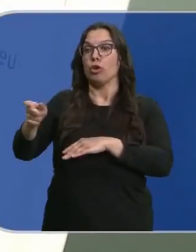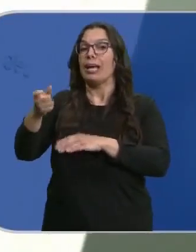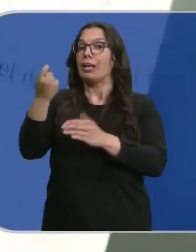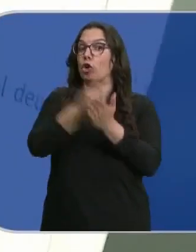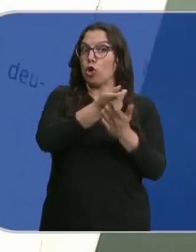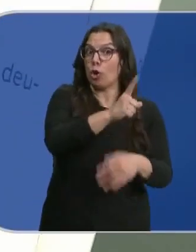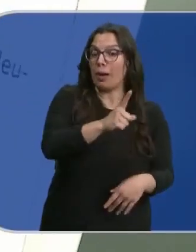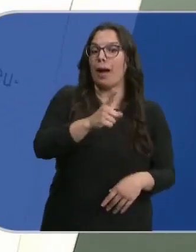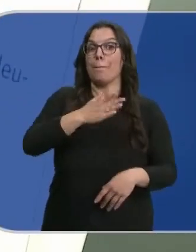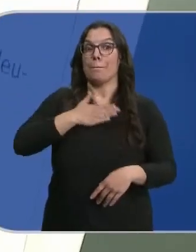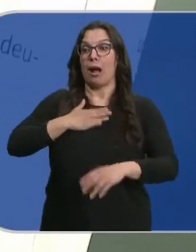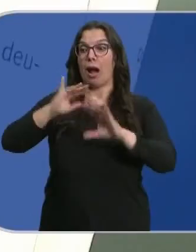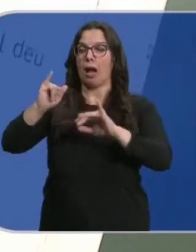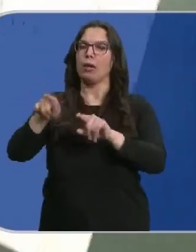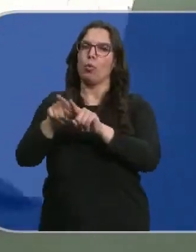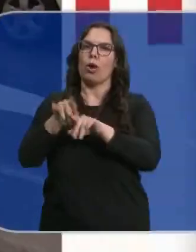bienes presentes y futuros.